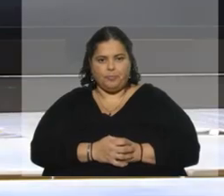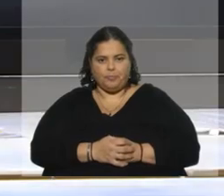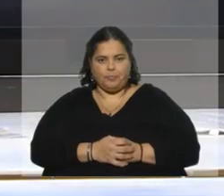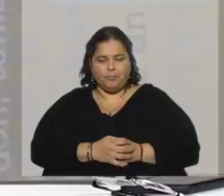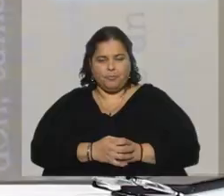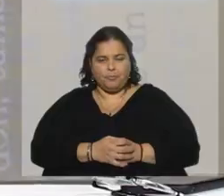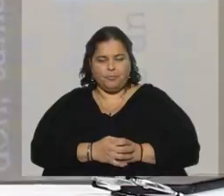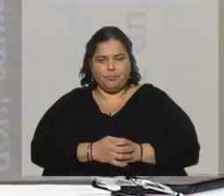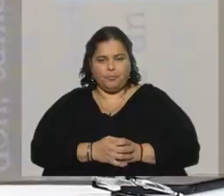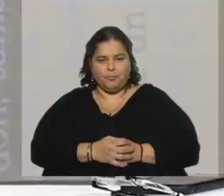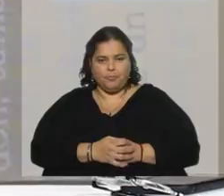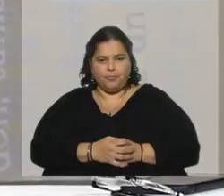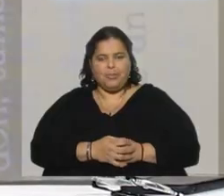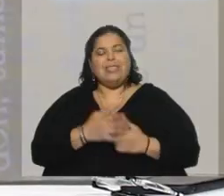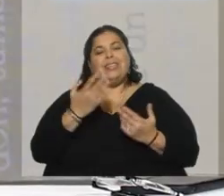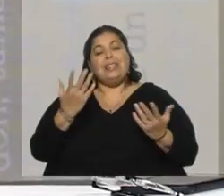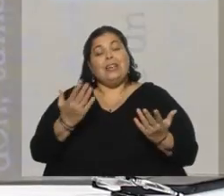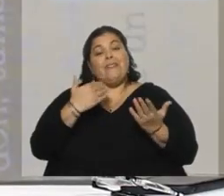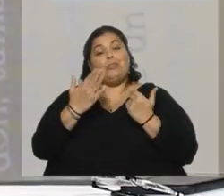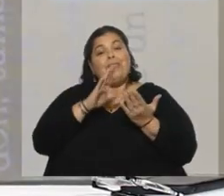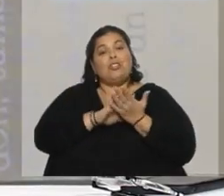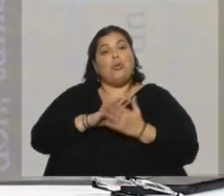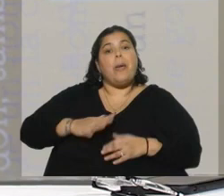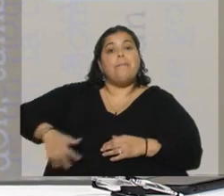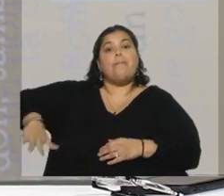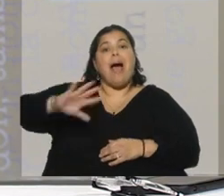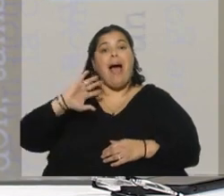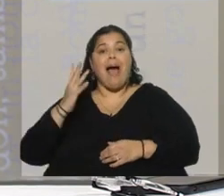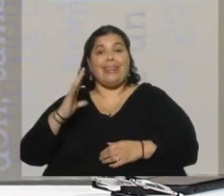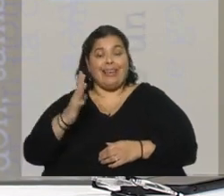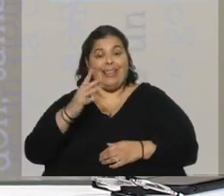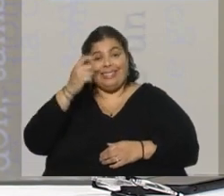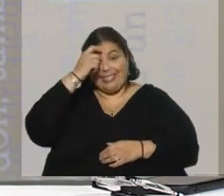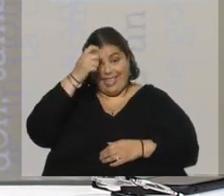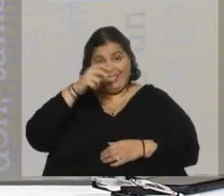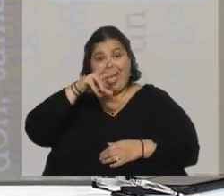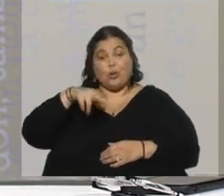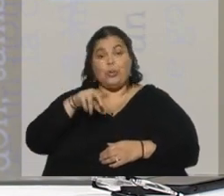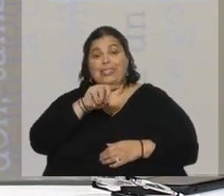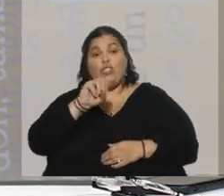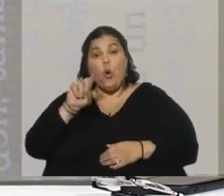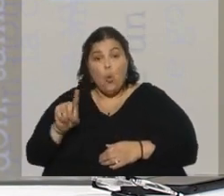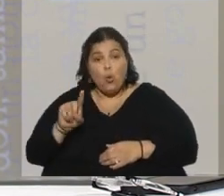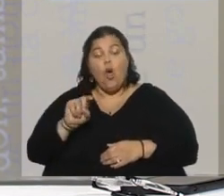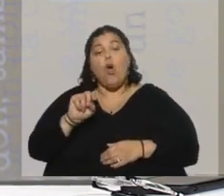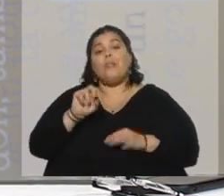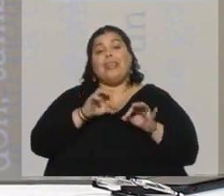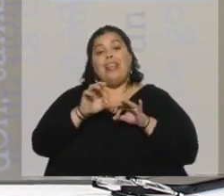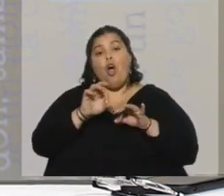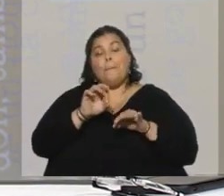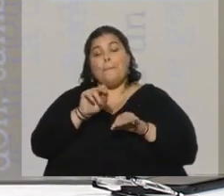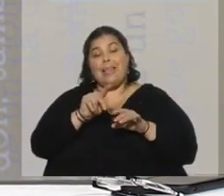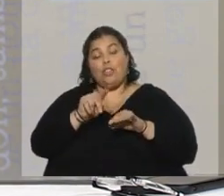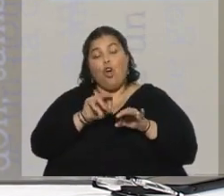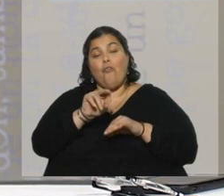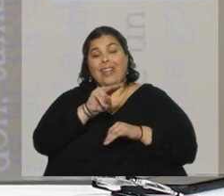Camila. Bueno, vamos a hablar, como les decíamos, del Parque de las Ciencias, allí en Canelones, en la ruta 101, el kilómetro 23 y medio, que ha crecido,